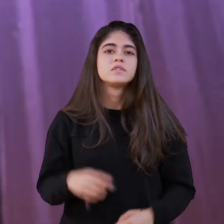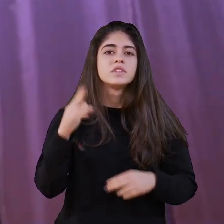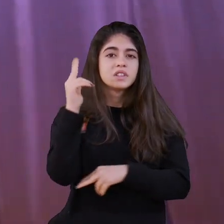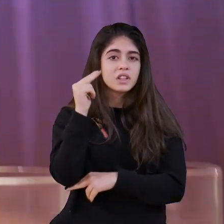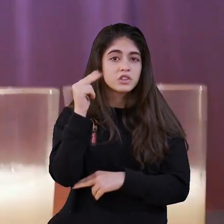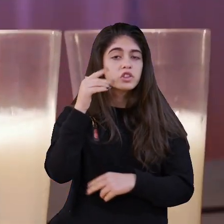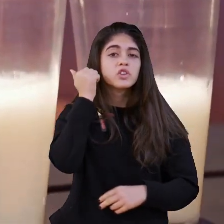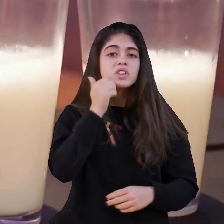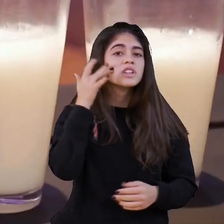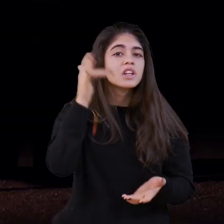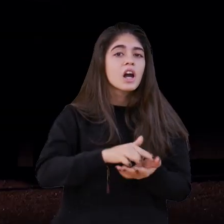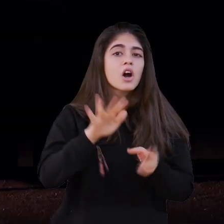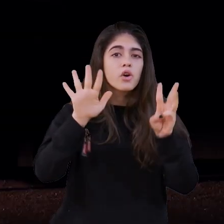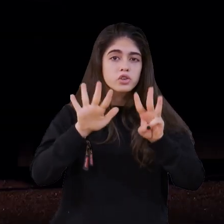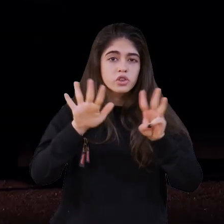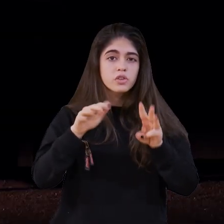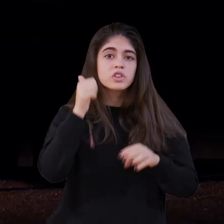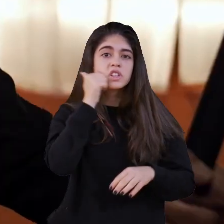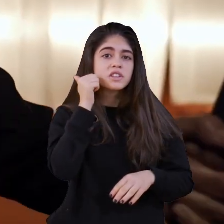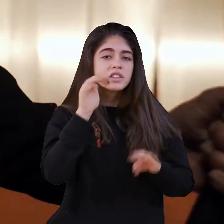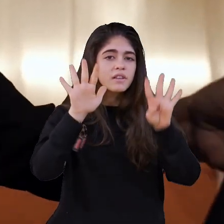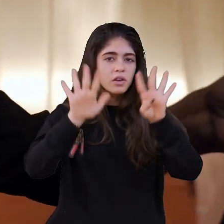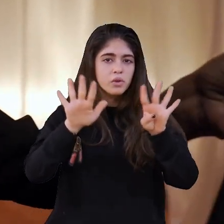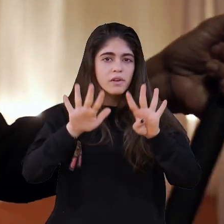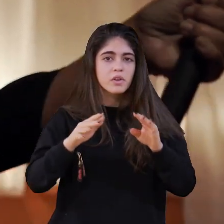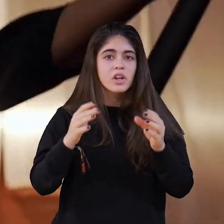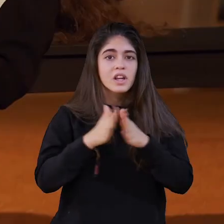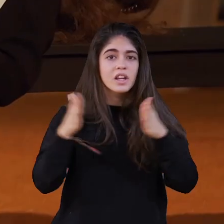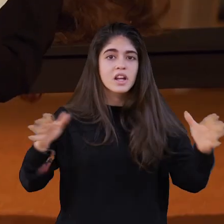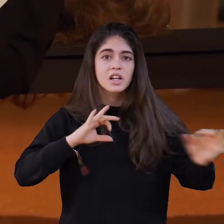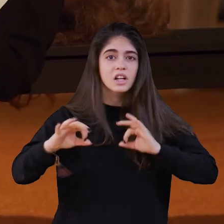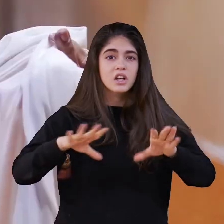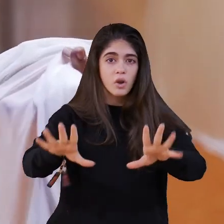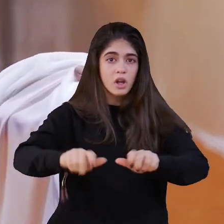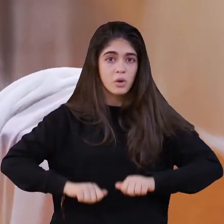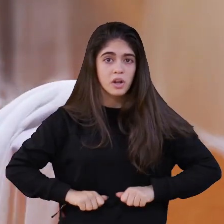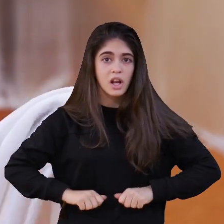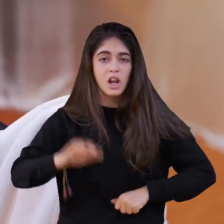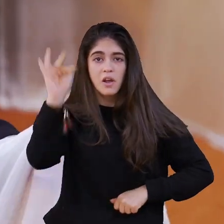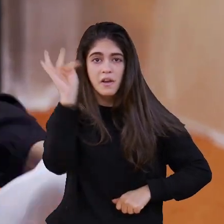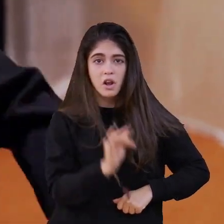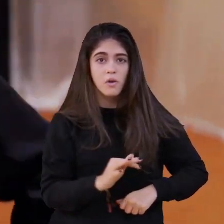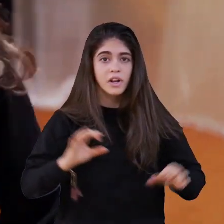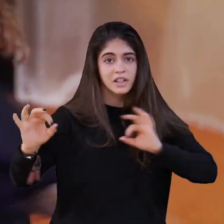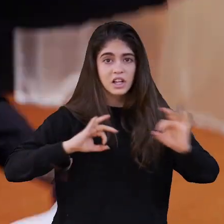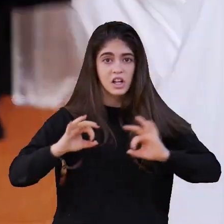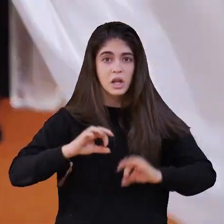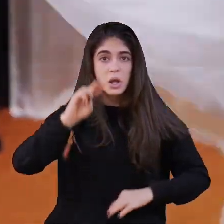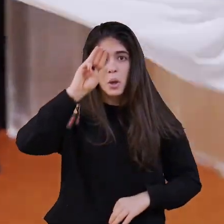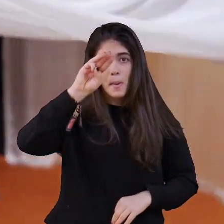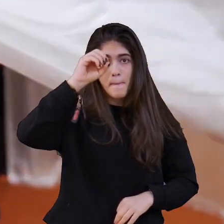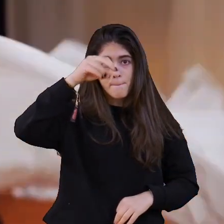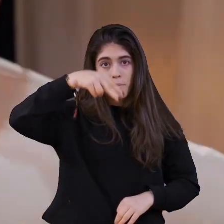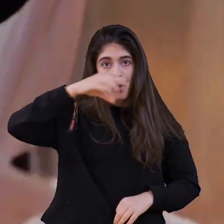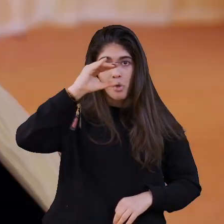Para el viernes día 8 y el sábado día 9, el Gran Teatro acogerá la representación de la obra teatral. La Alponcia, de Luis